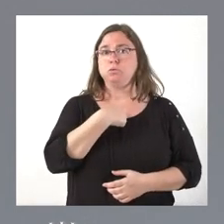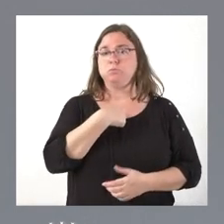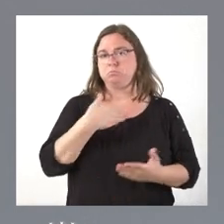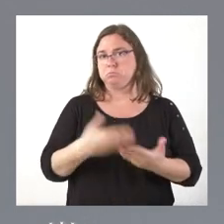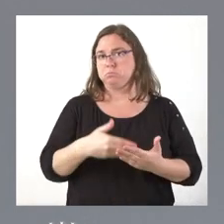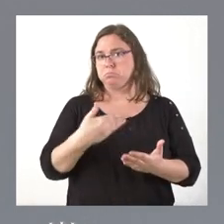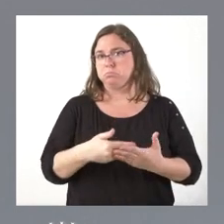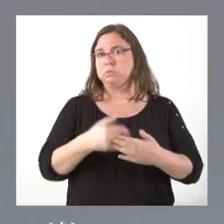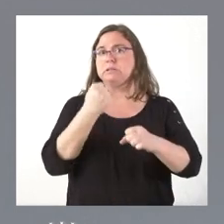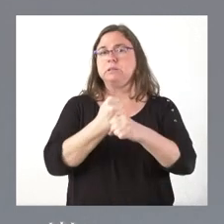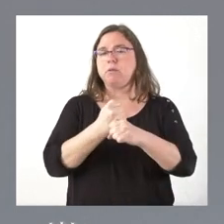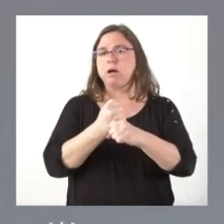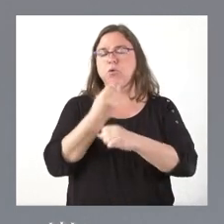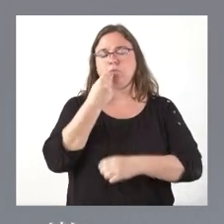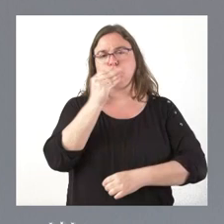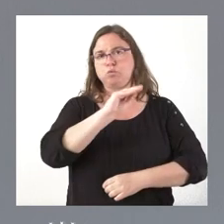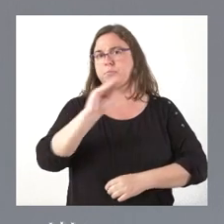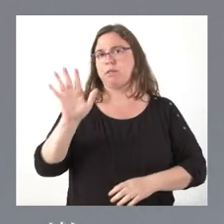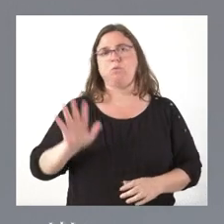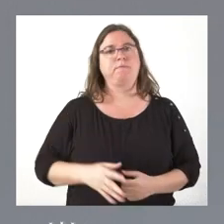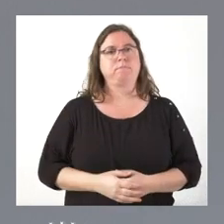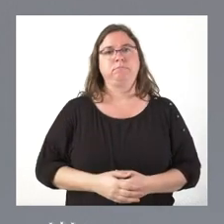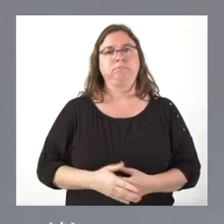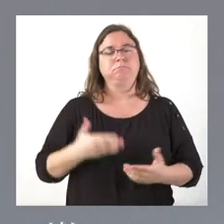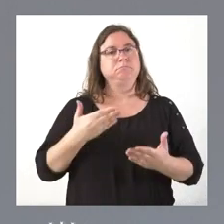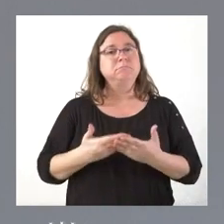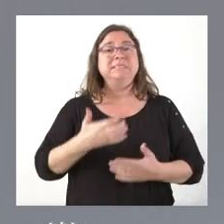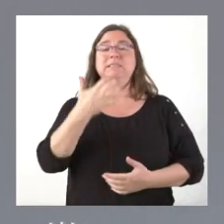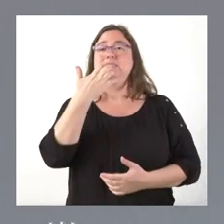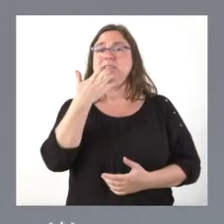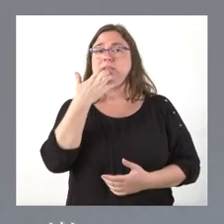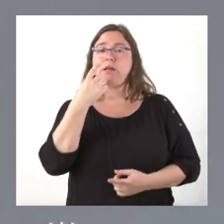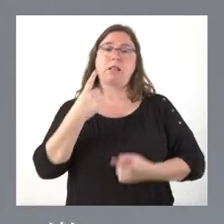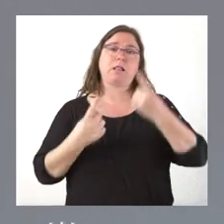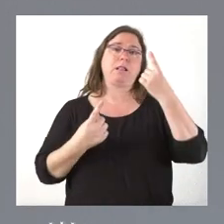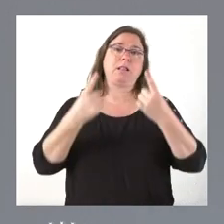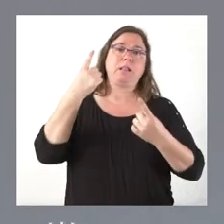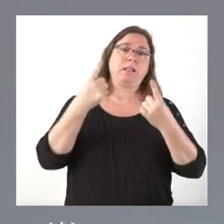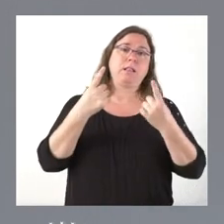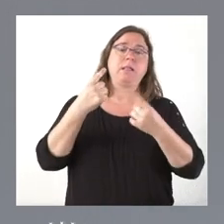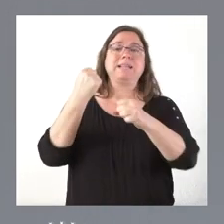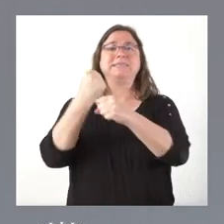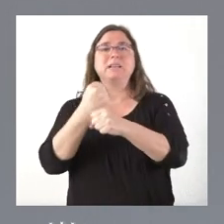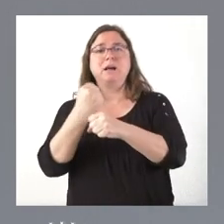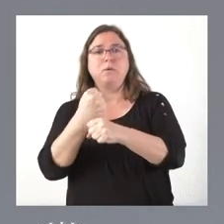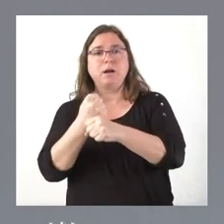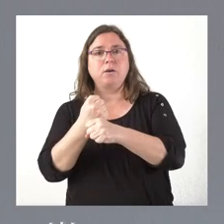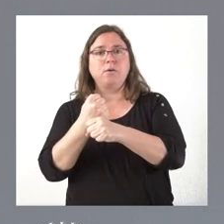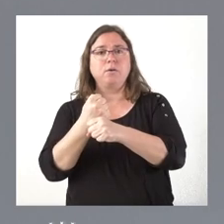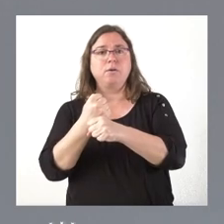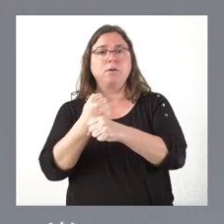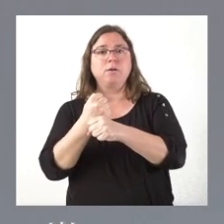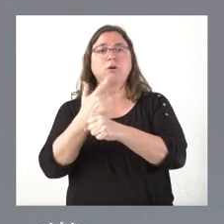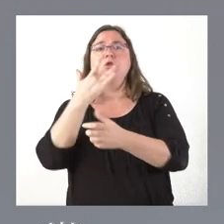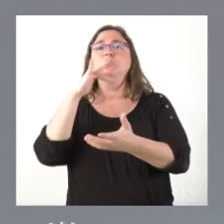que ese trabajo es estupendo. Y que si en algún caso ese trabajo ha